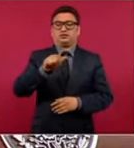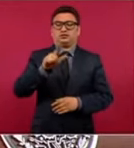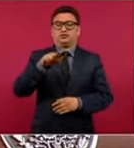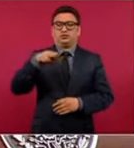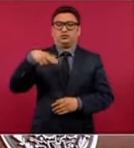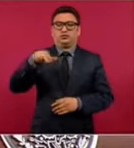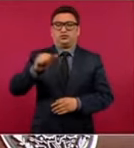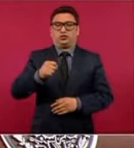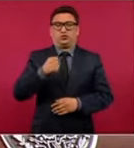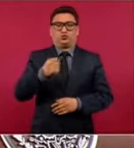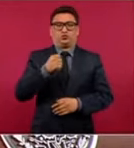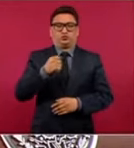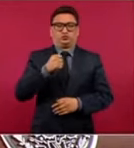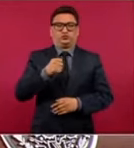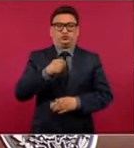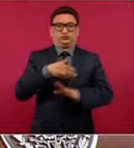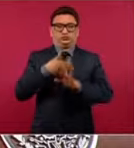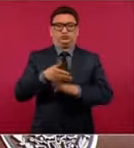fuertísimo.